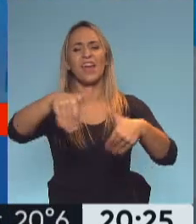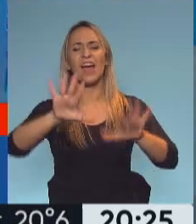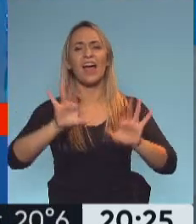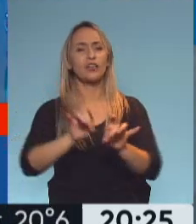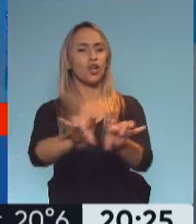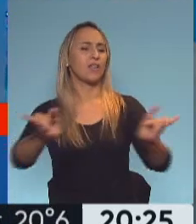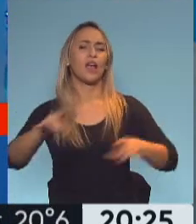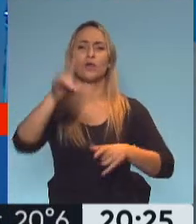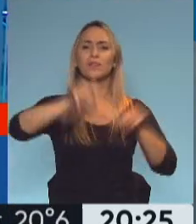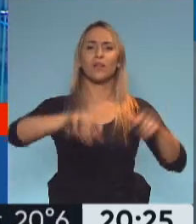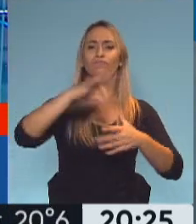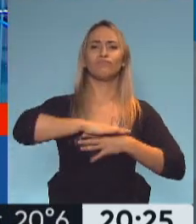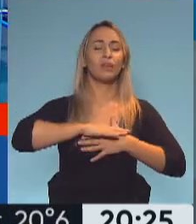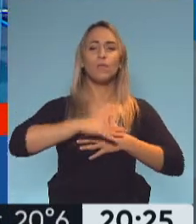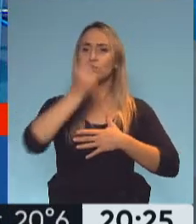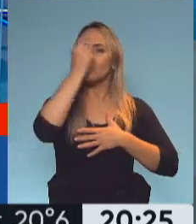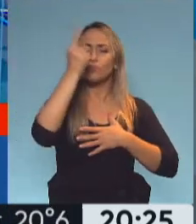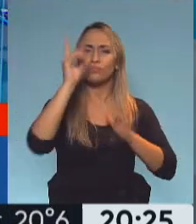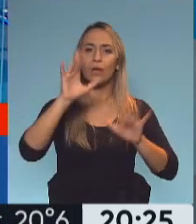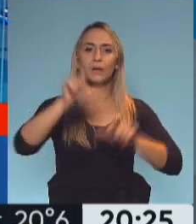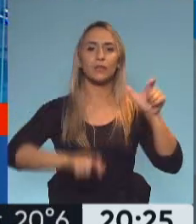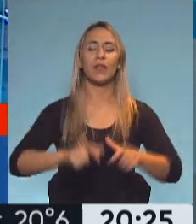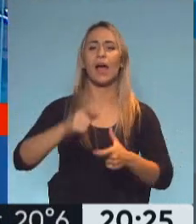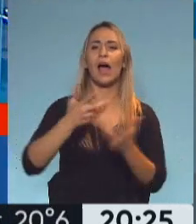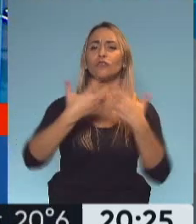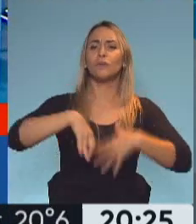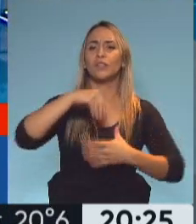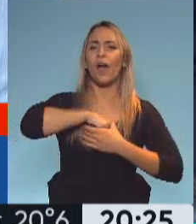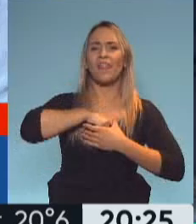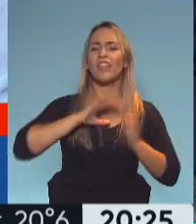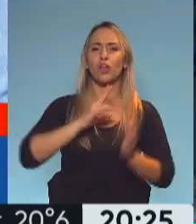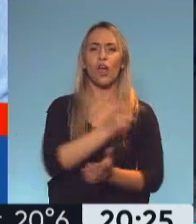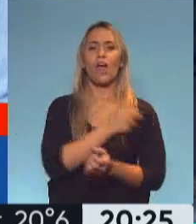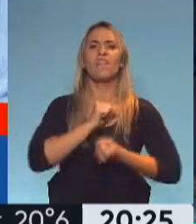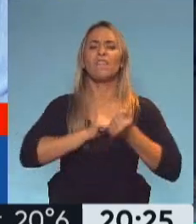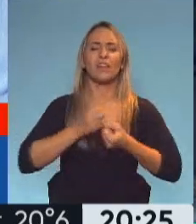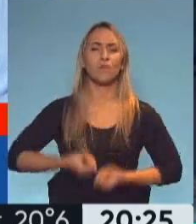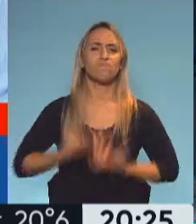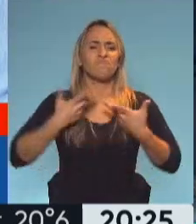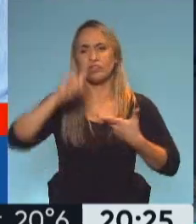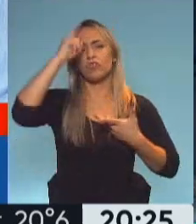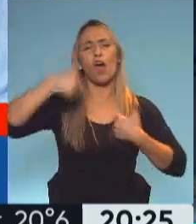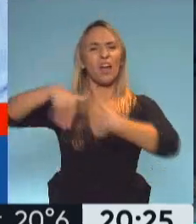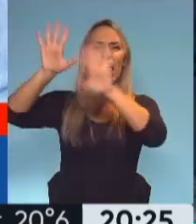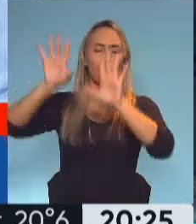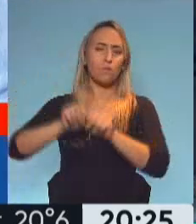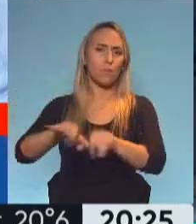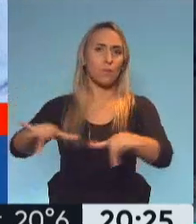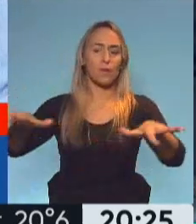se tengan que contagiar hasta que lleguemos muy rápido a la inmunidad de rebaño. Y acá también, ¿eh? Sí, acá también algunos lo proponían, una parte